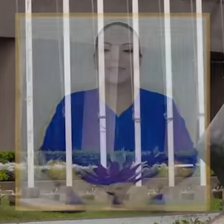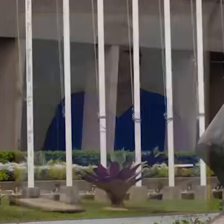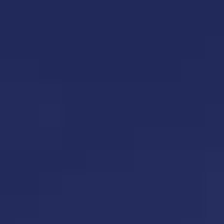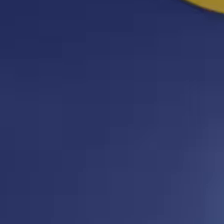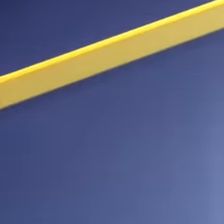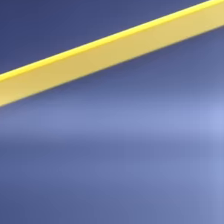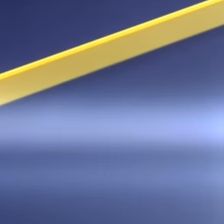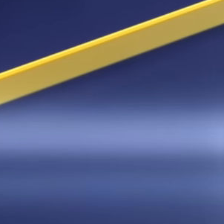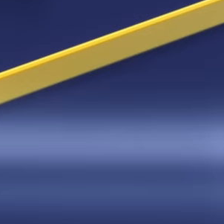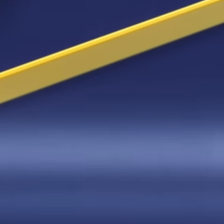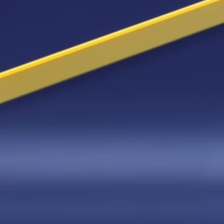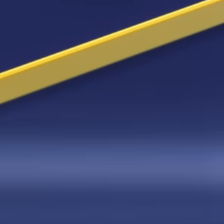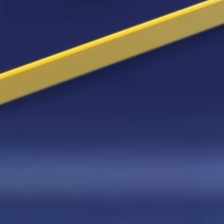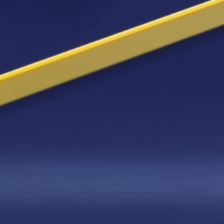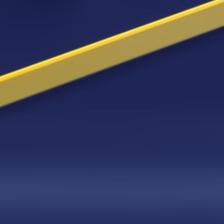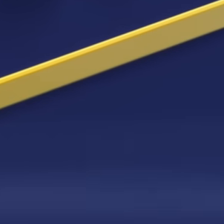Más.